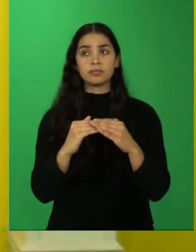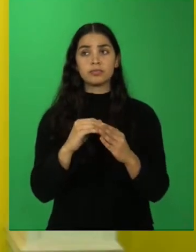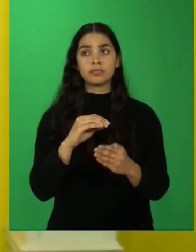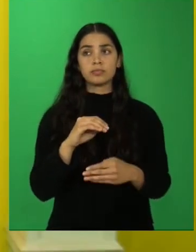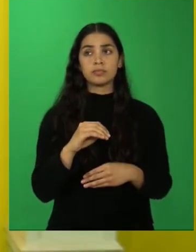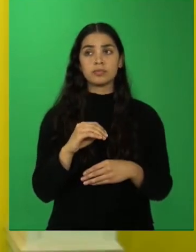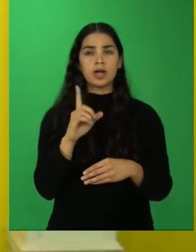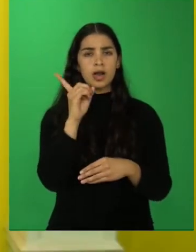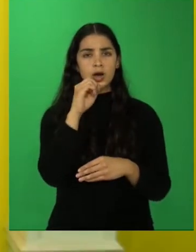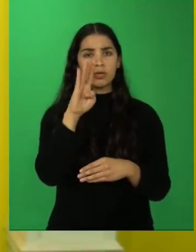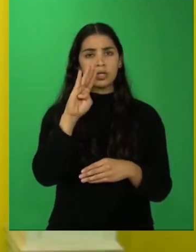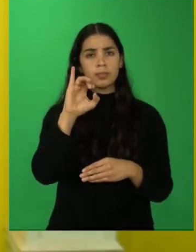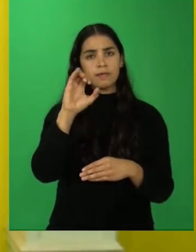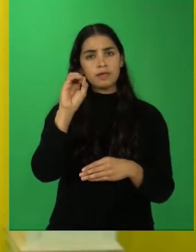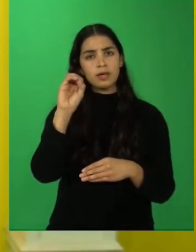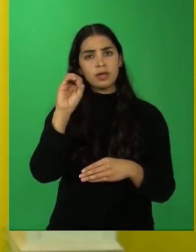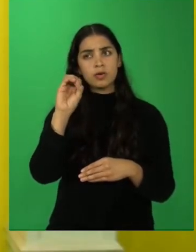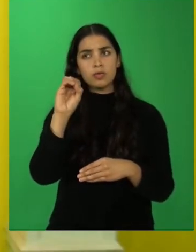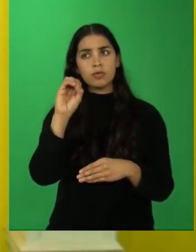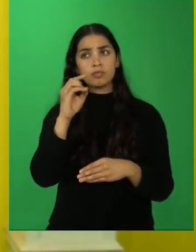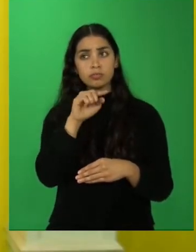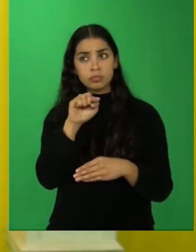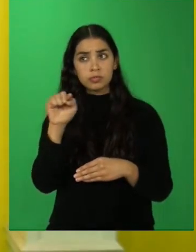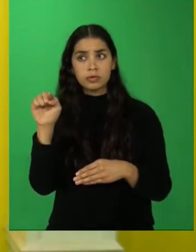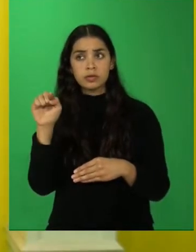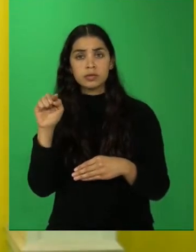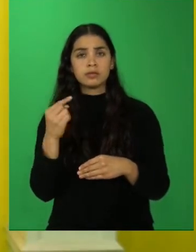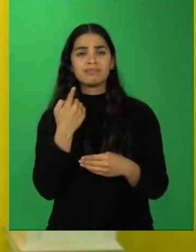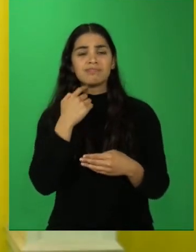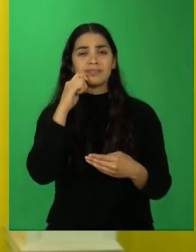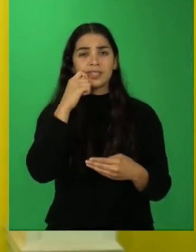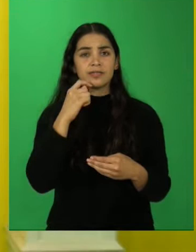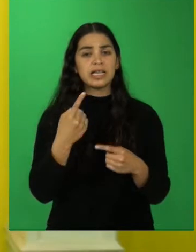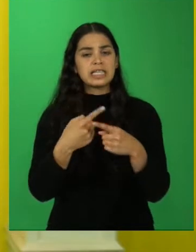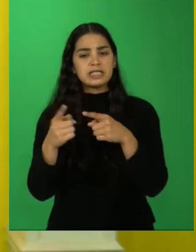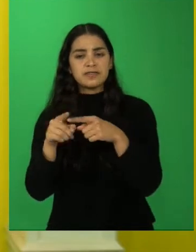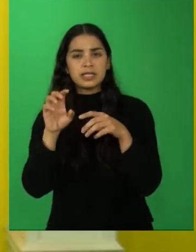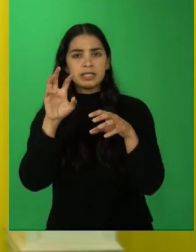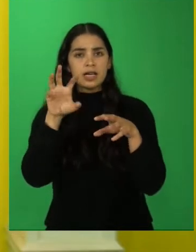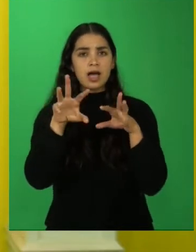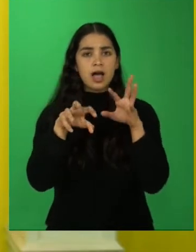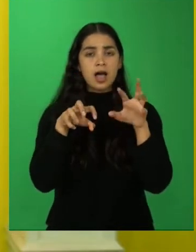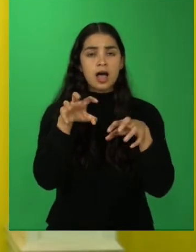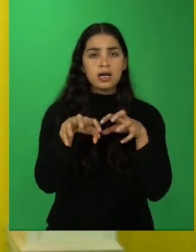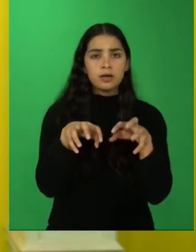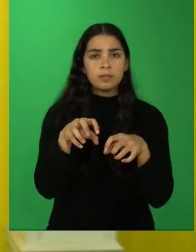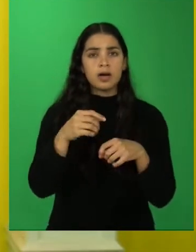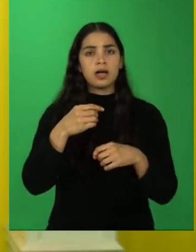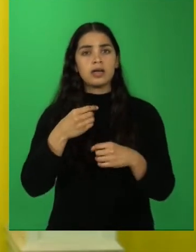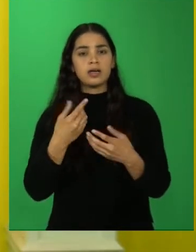conjunto de seres vivos, de vegetación y animales en este caso.